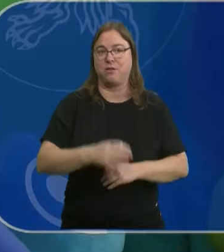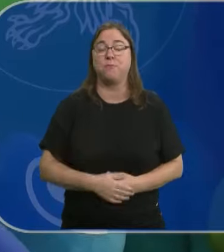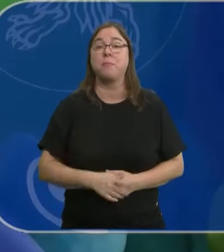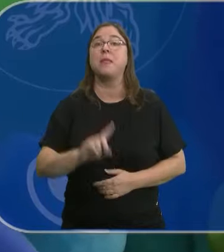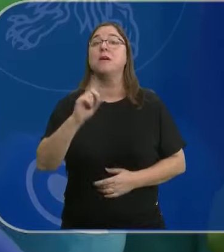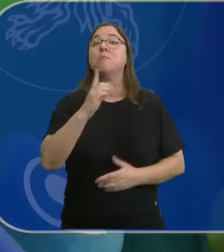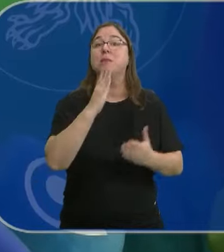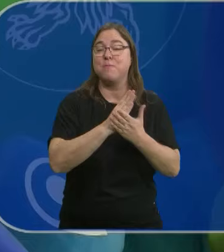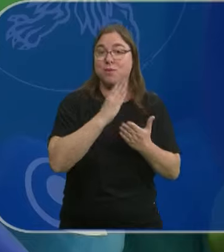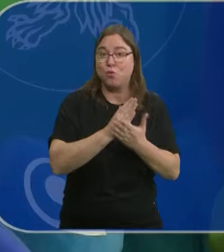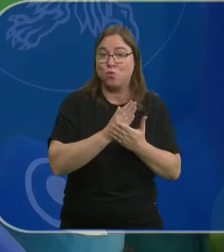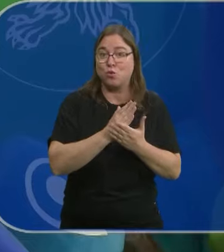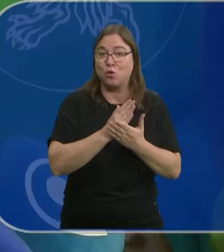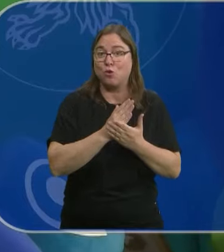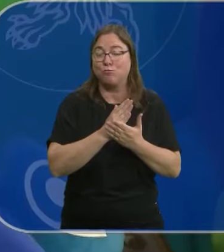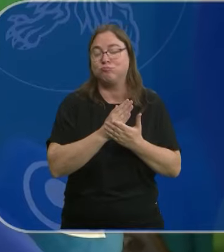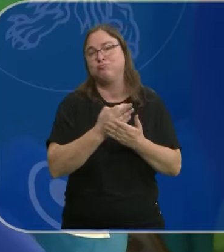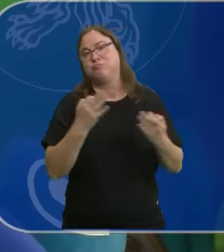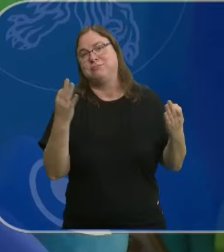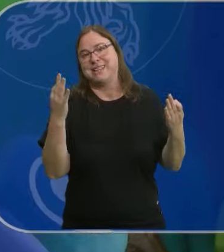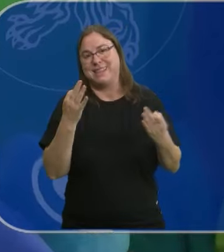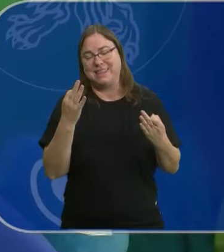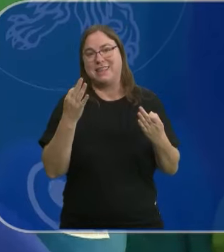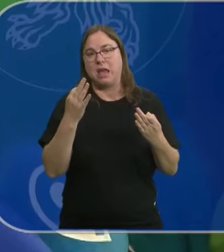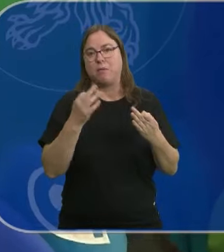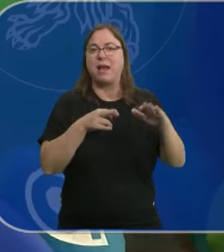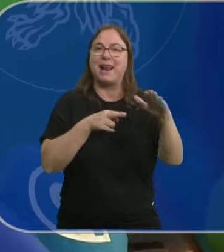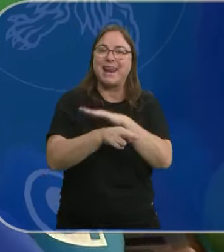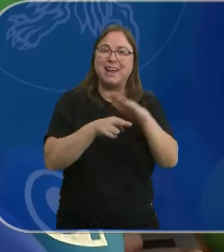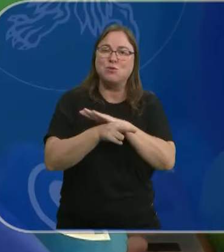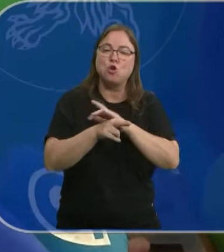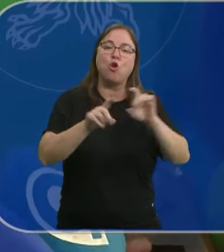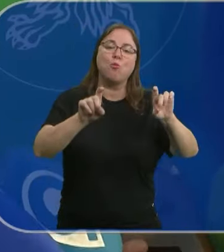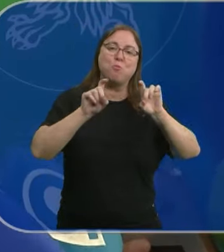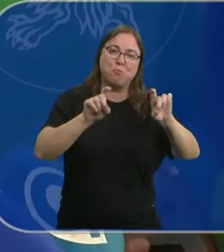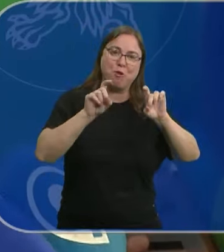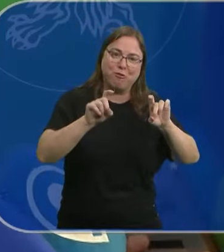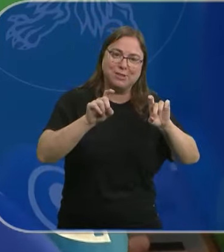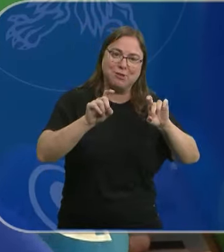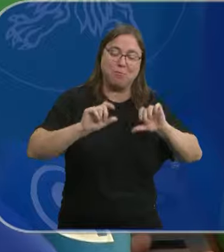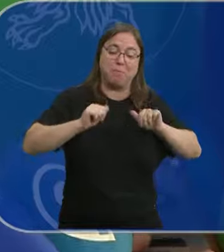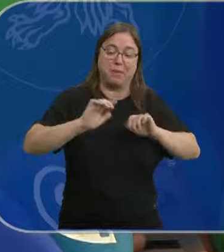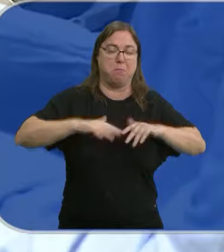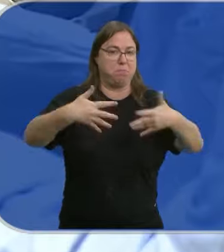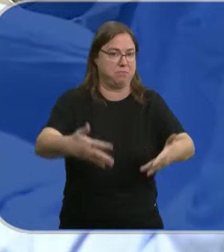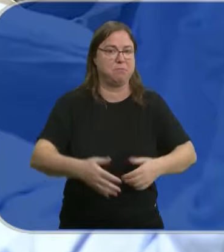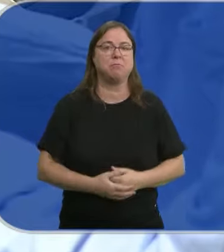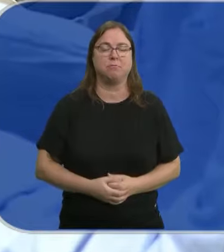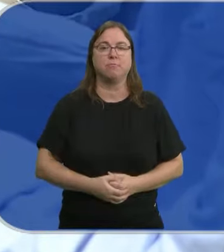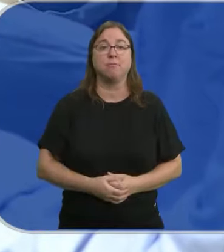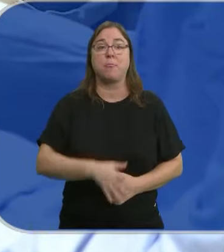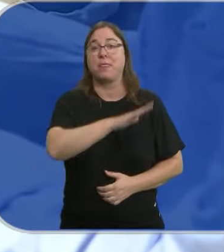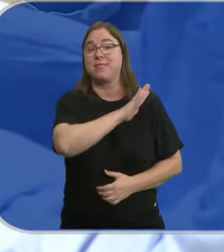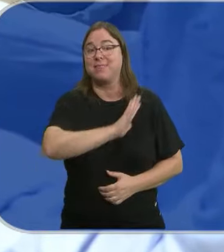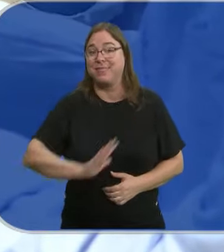Pues en ese primer curso tendríamos de alguna forma los recursos de profesorado para poder implantarlo cuanto antes. De